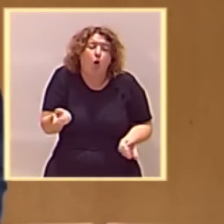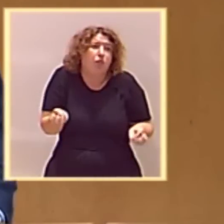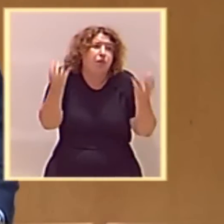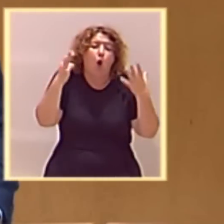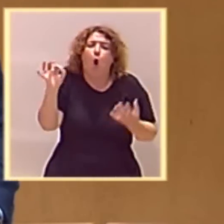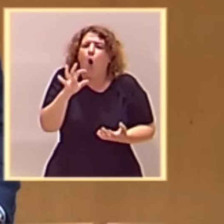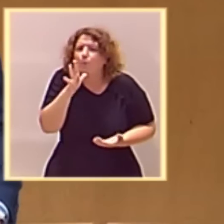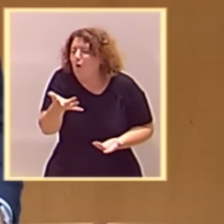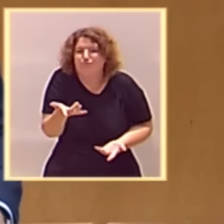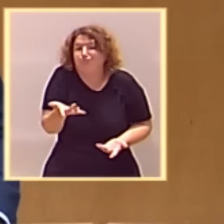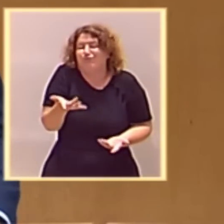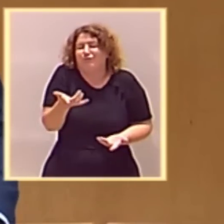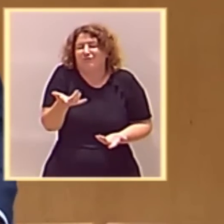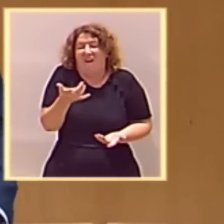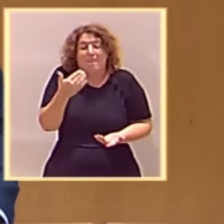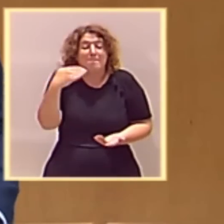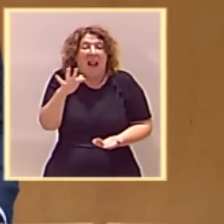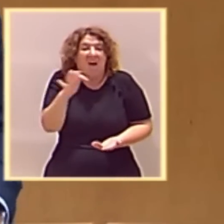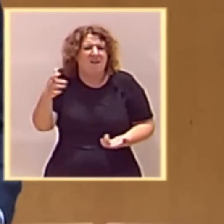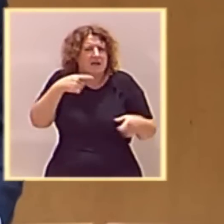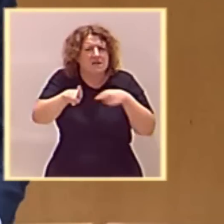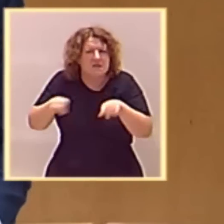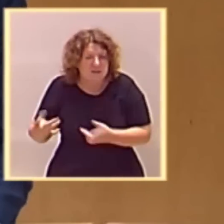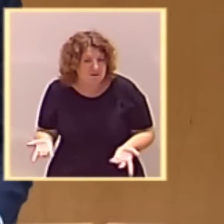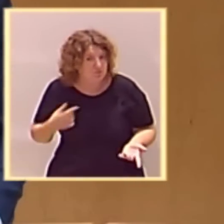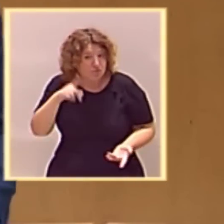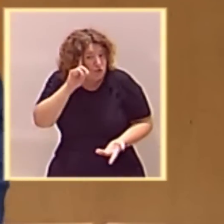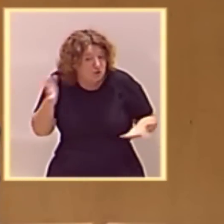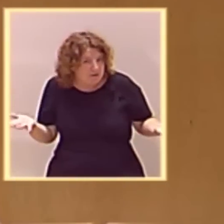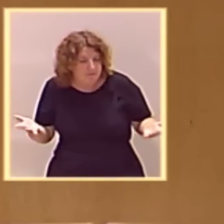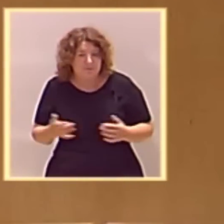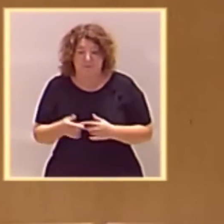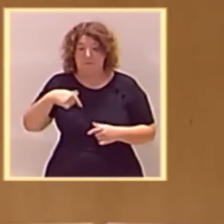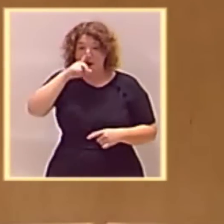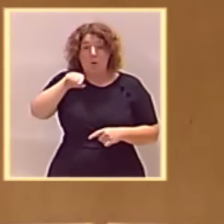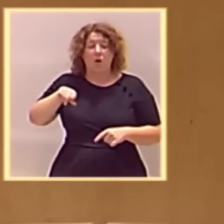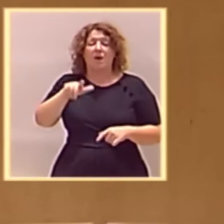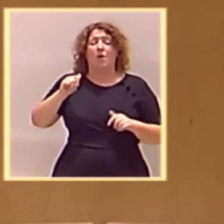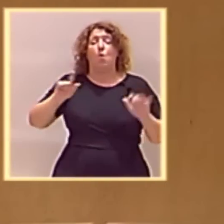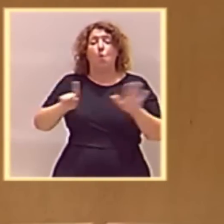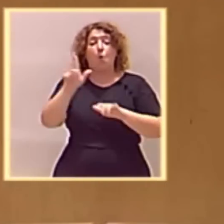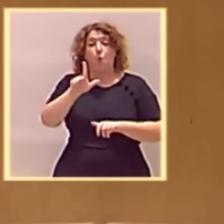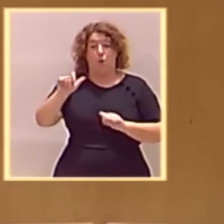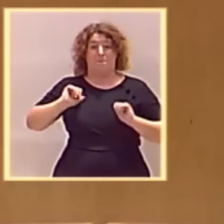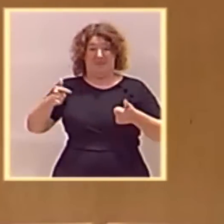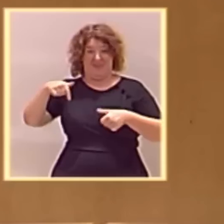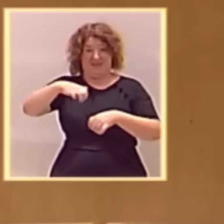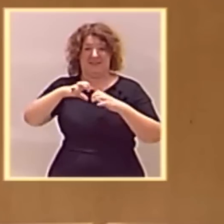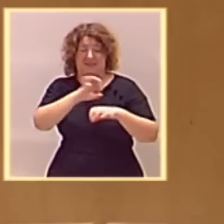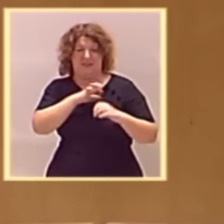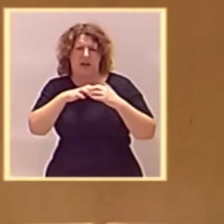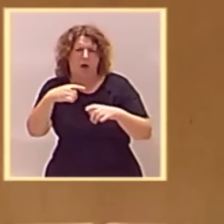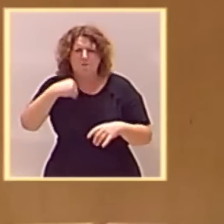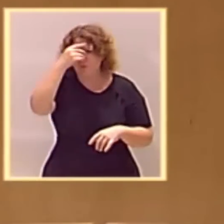Miren, el 7 de junio el señor Feijó se estrenó en este Parlamento, realizó su primera intervención en esta Cámara. Hay que suponer que lo tenía ya